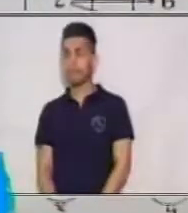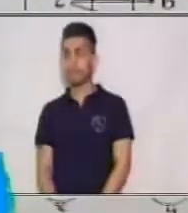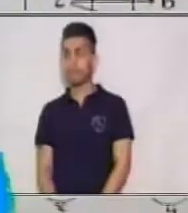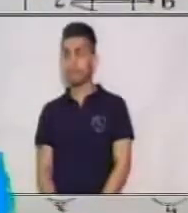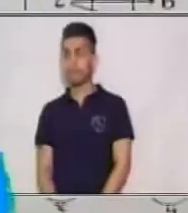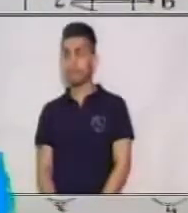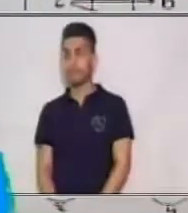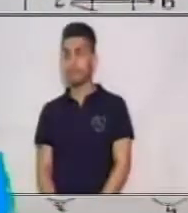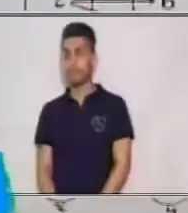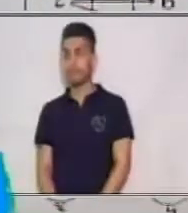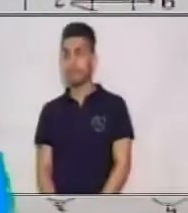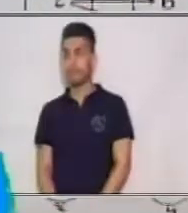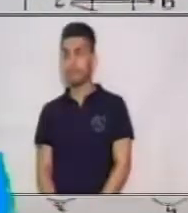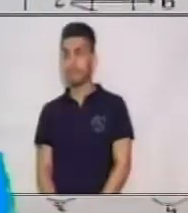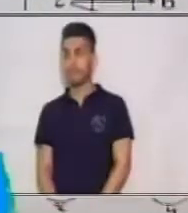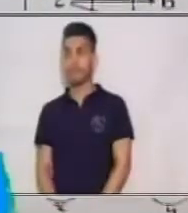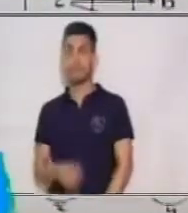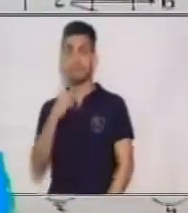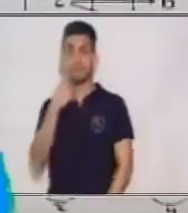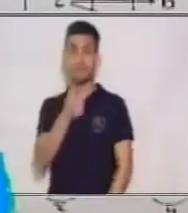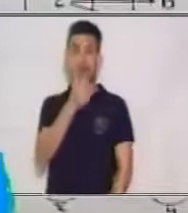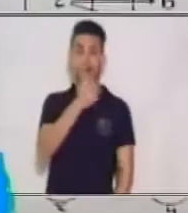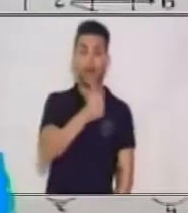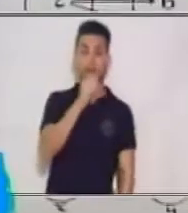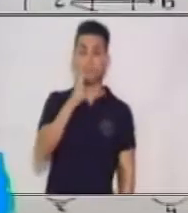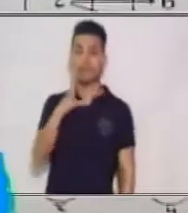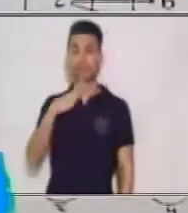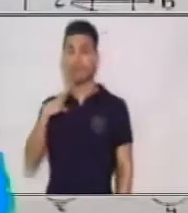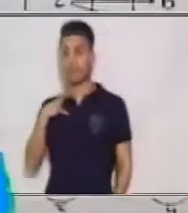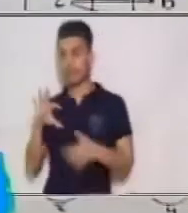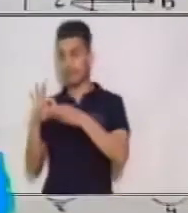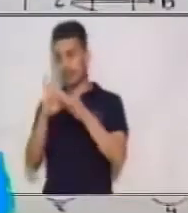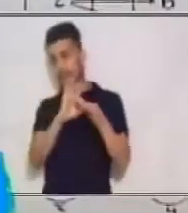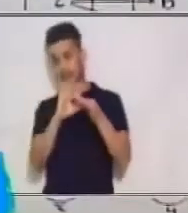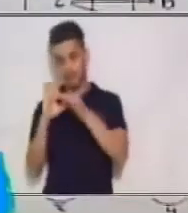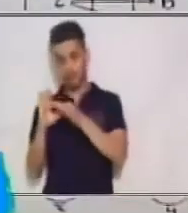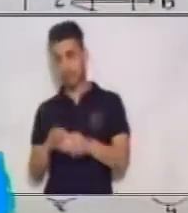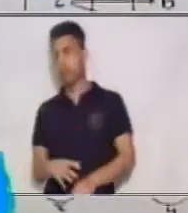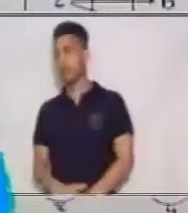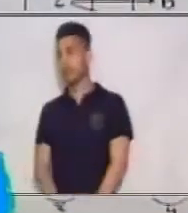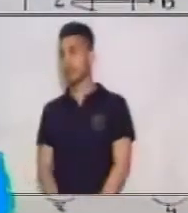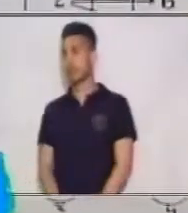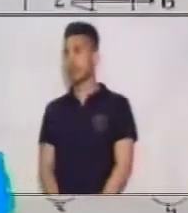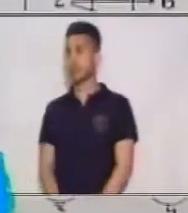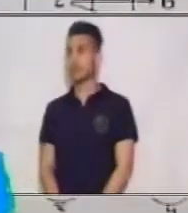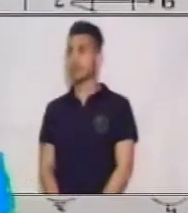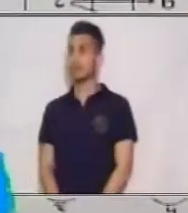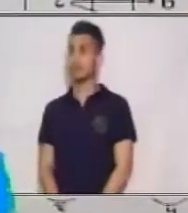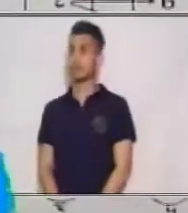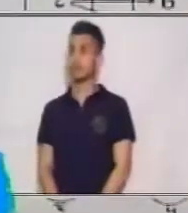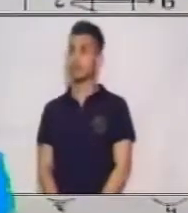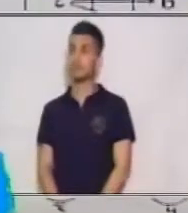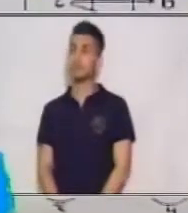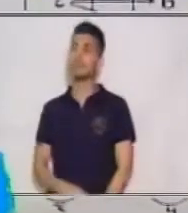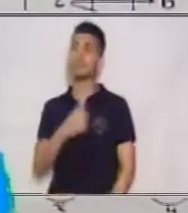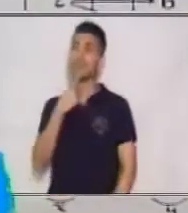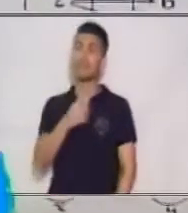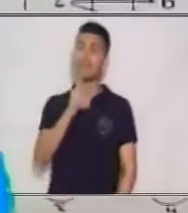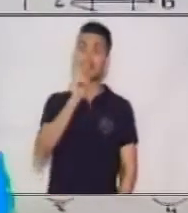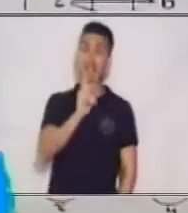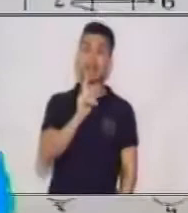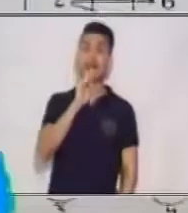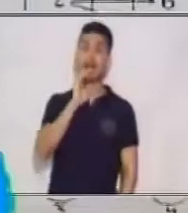conjunto B tienen una relación. Dice que hay una relación tal que Y